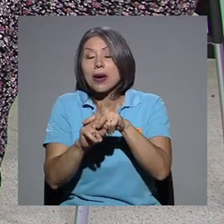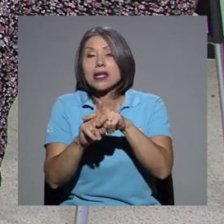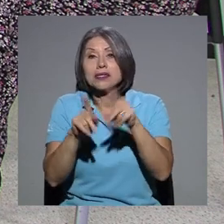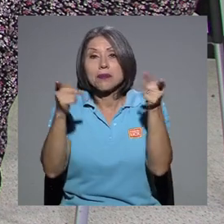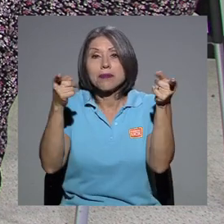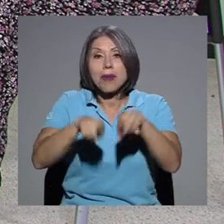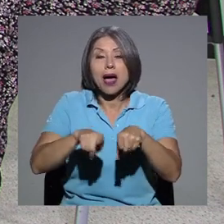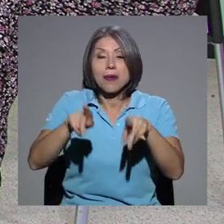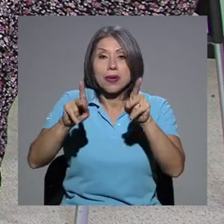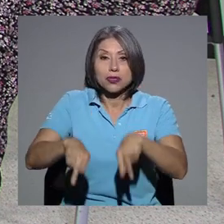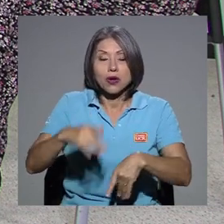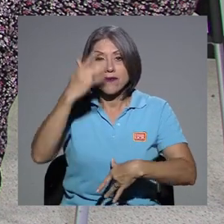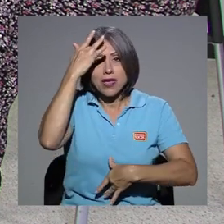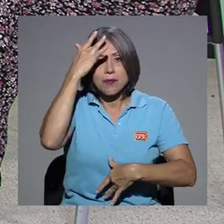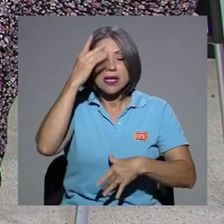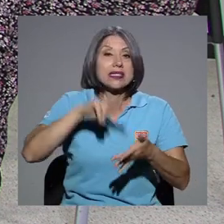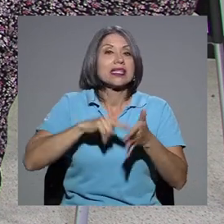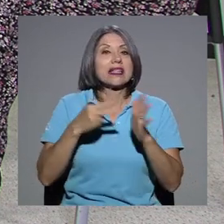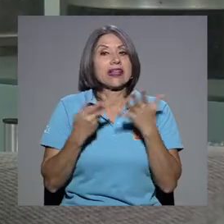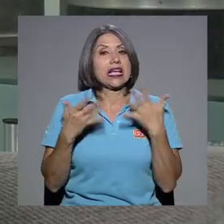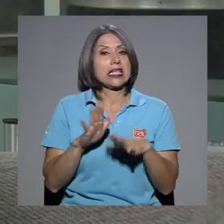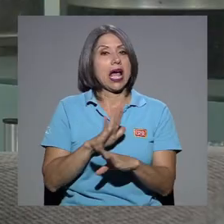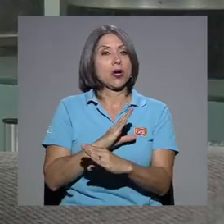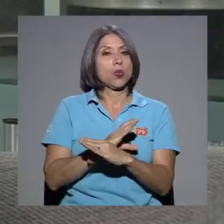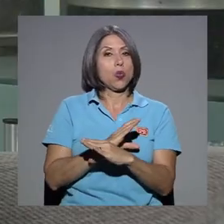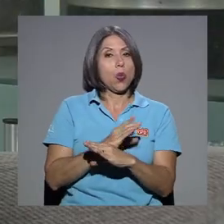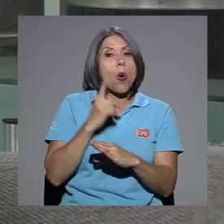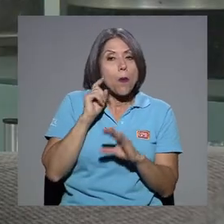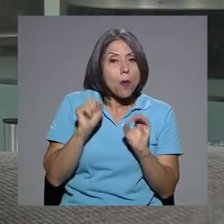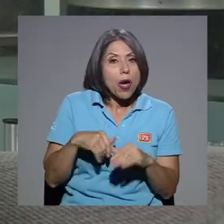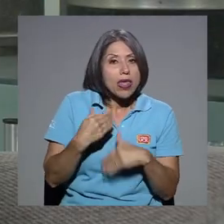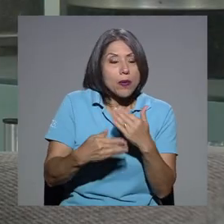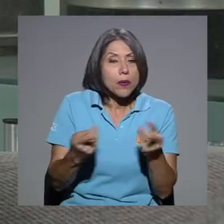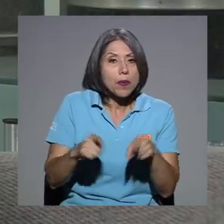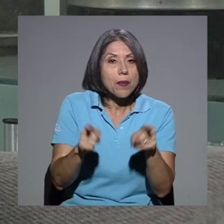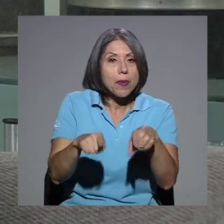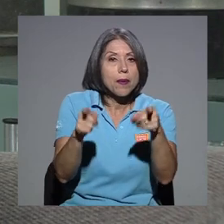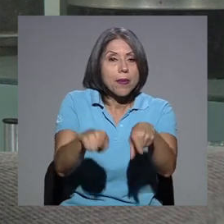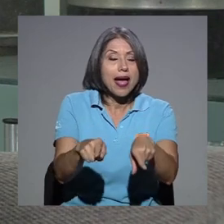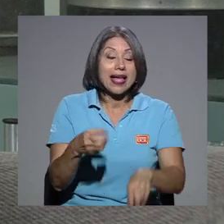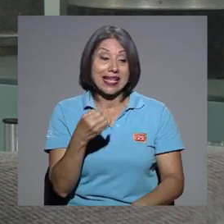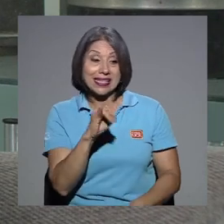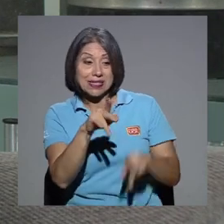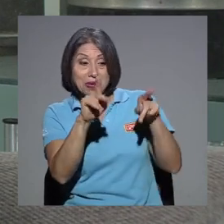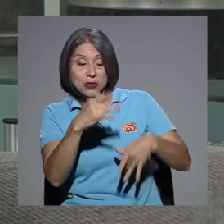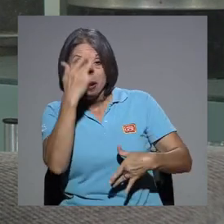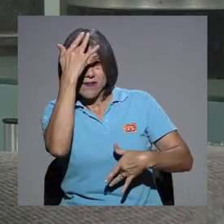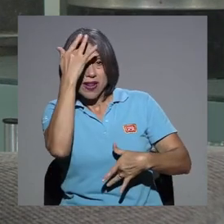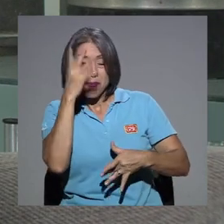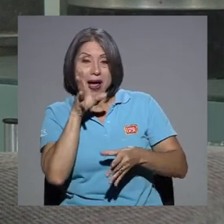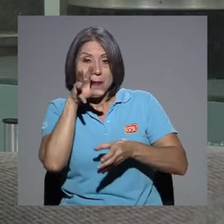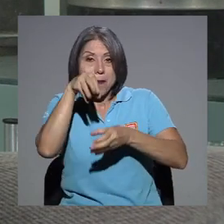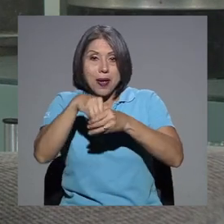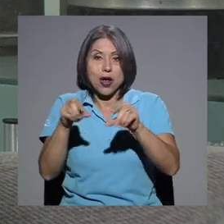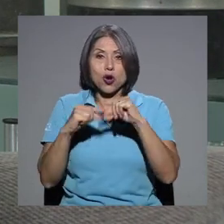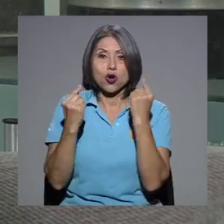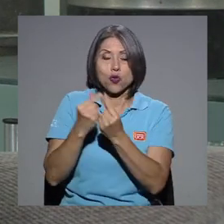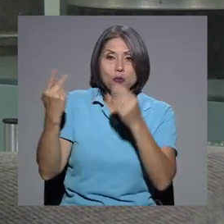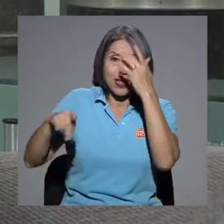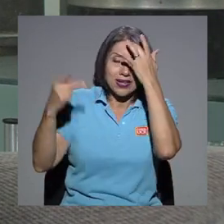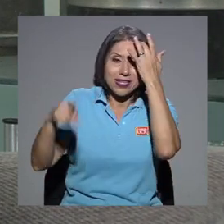empezamos, van a aparecer más casos, que sí es un grupo de riesgo, entonces tomar las medidas por